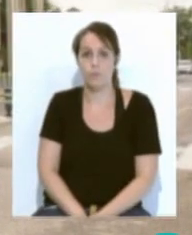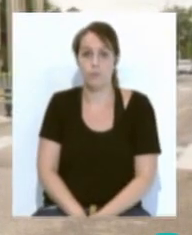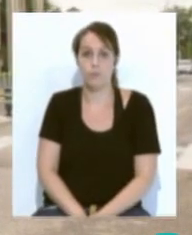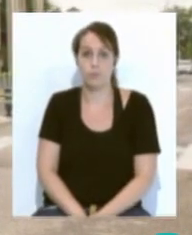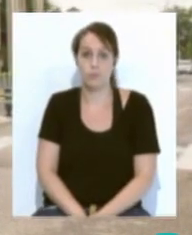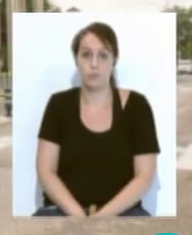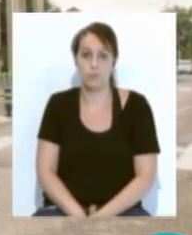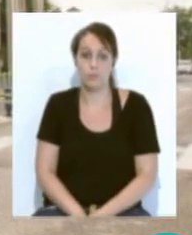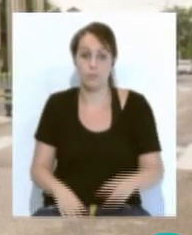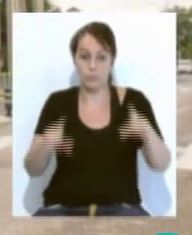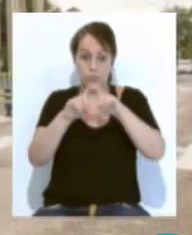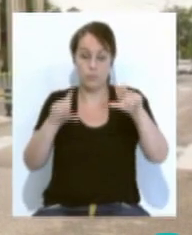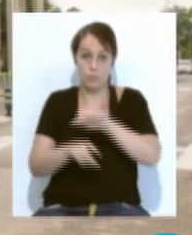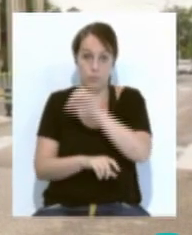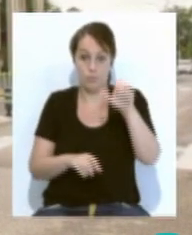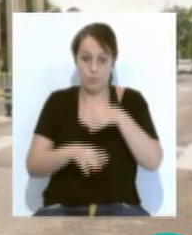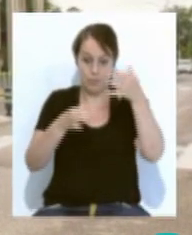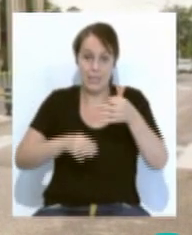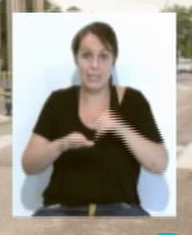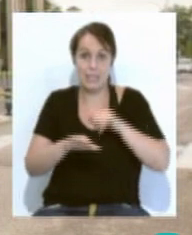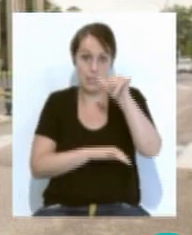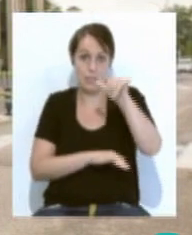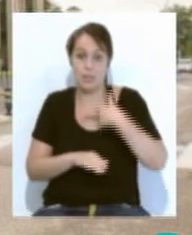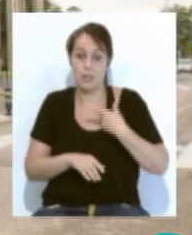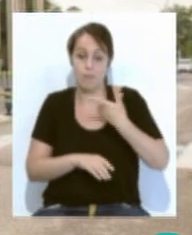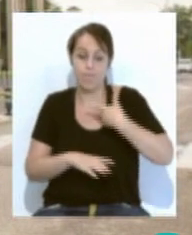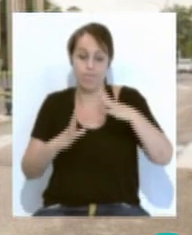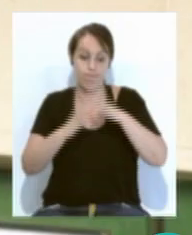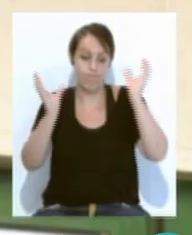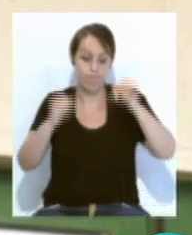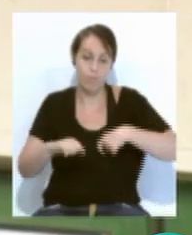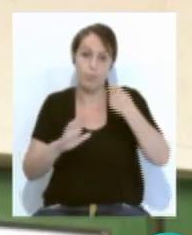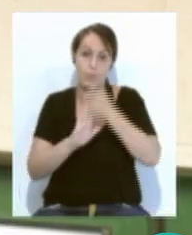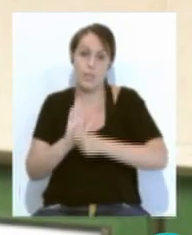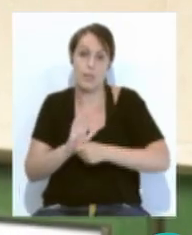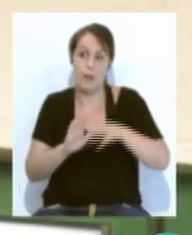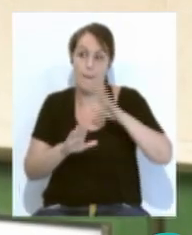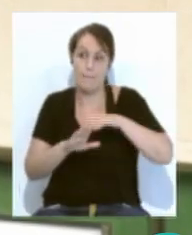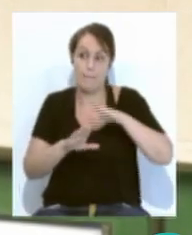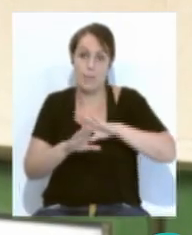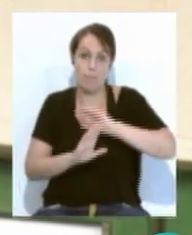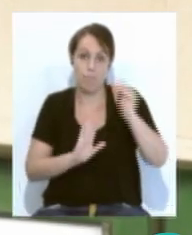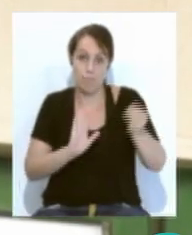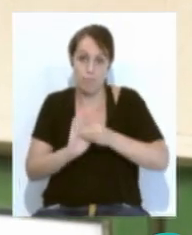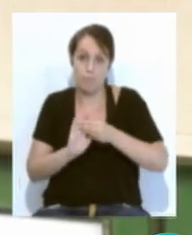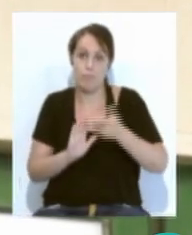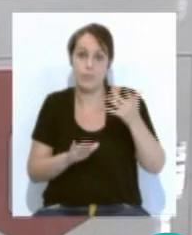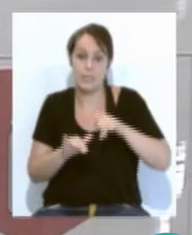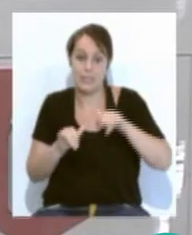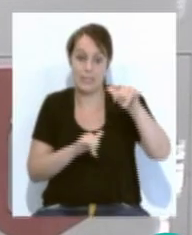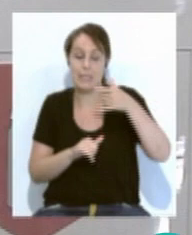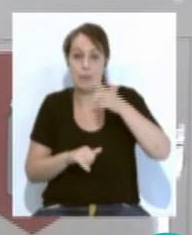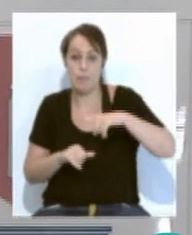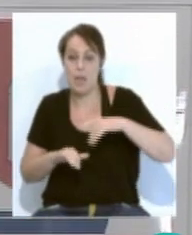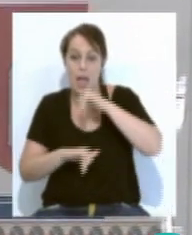Ha sido la Agencia Europea de Seguridad Aérea quien ha estipulado las principales medidas que se deben implementar por parte de aerolíneas y